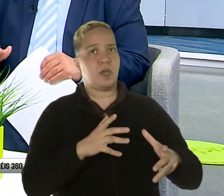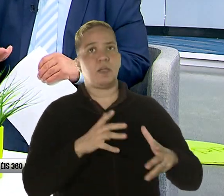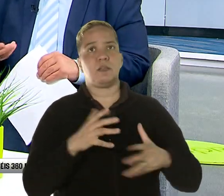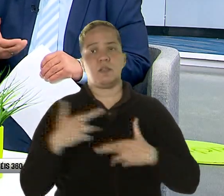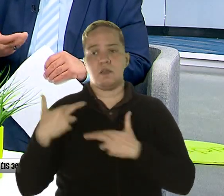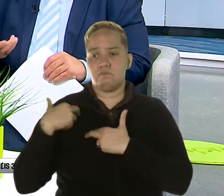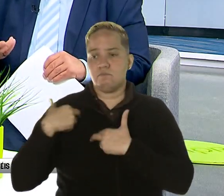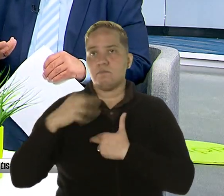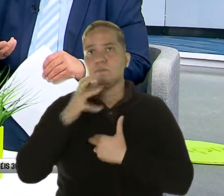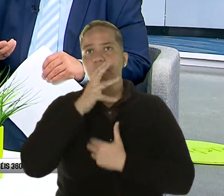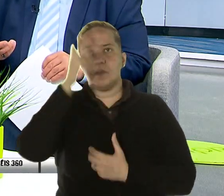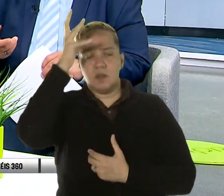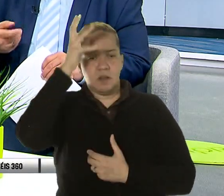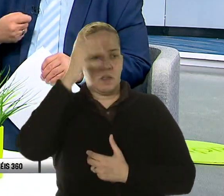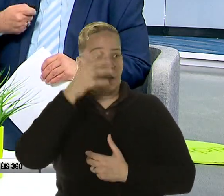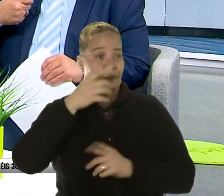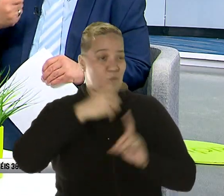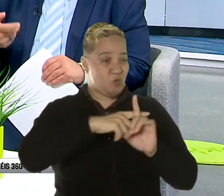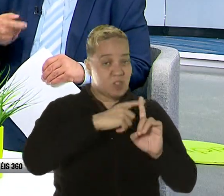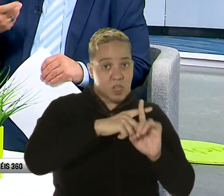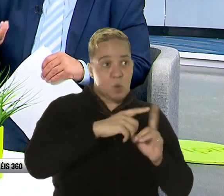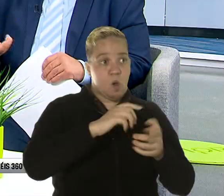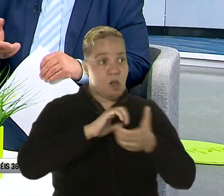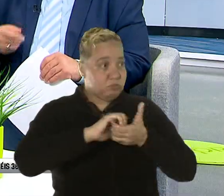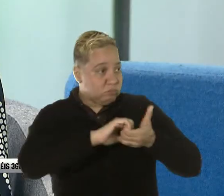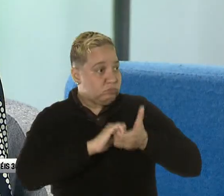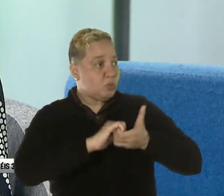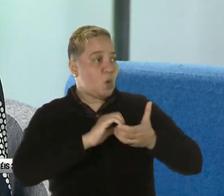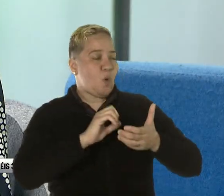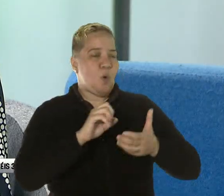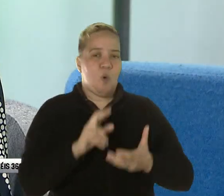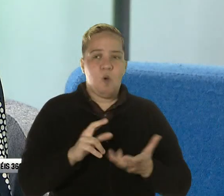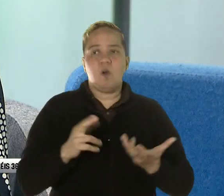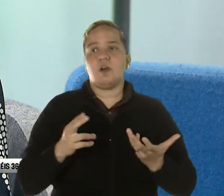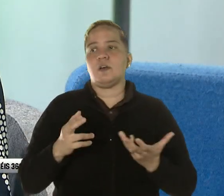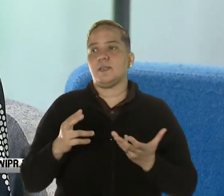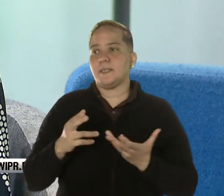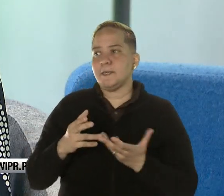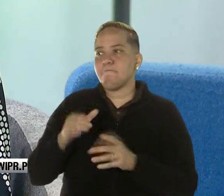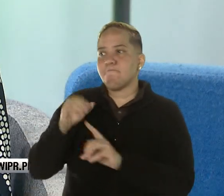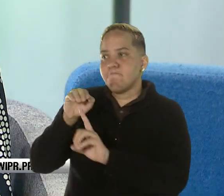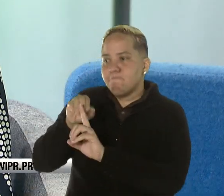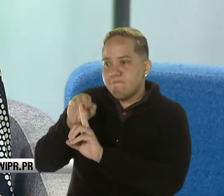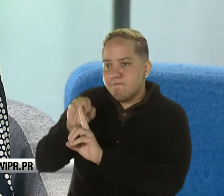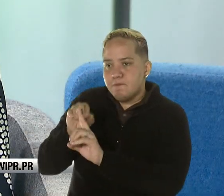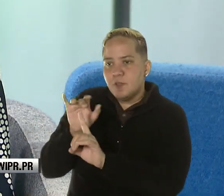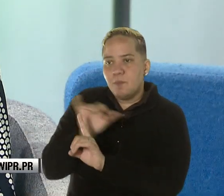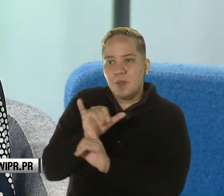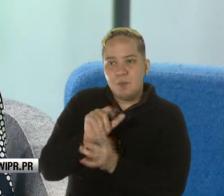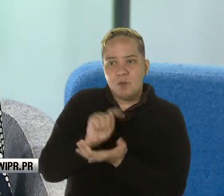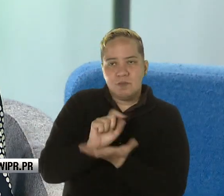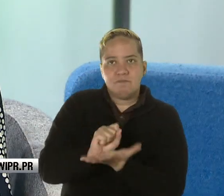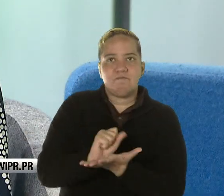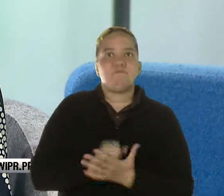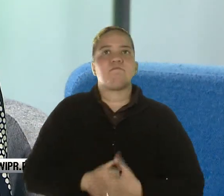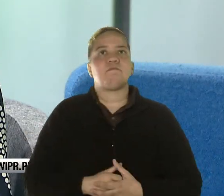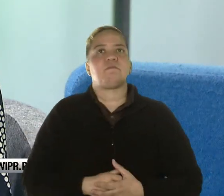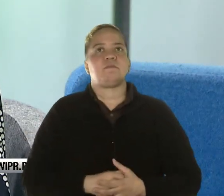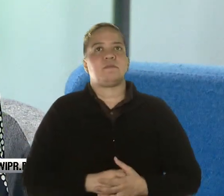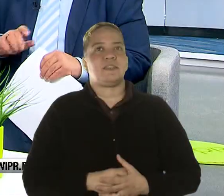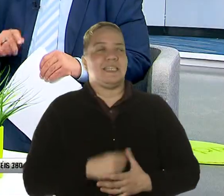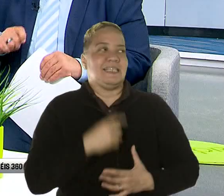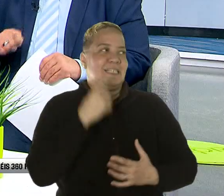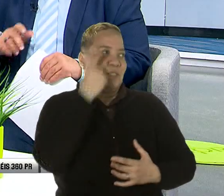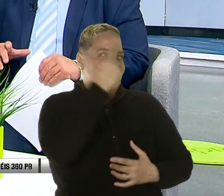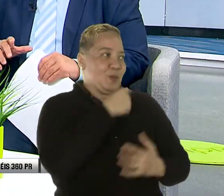tutores, siempre es positiva. ¿Hay colaboración y respuesta o hay que darle continuidad por parte del mismo trabajador? Lo... Tu rostro me